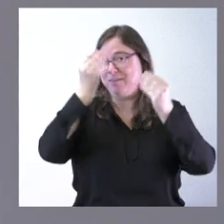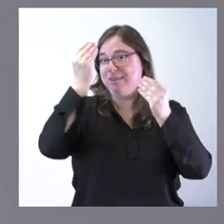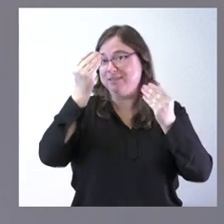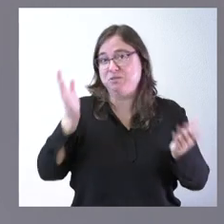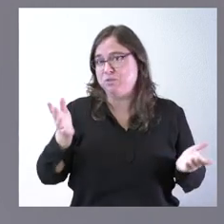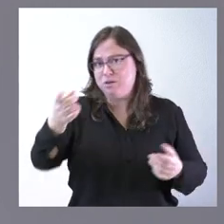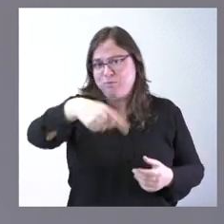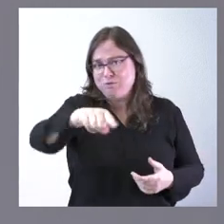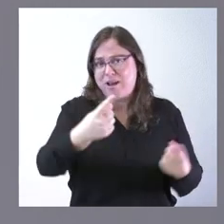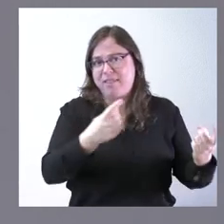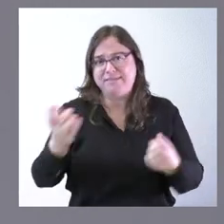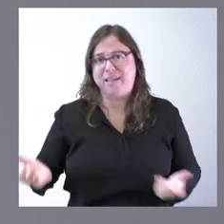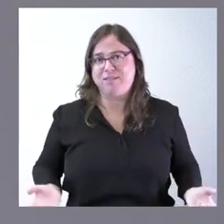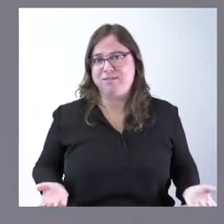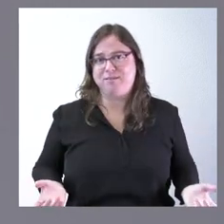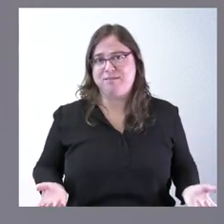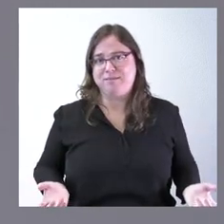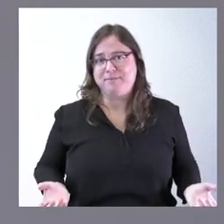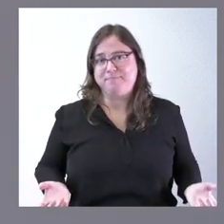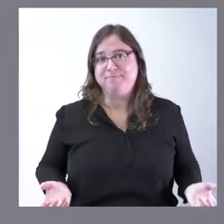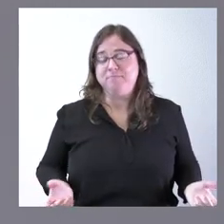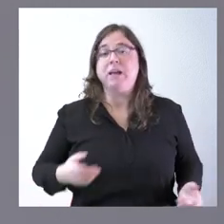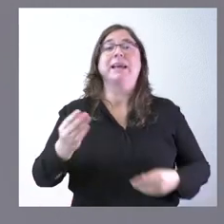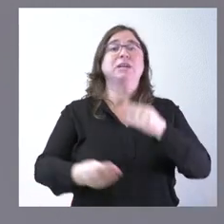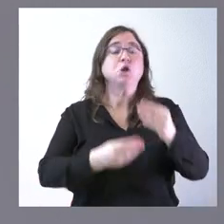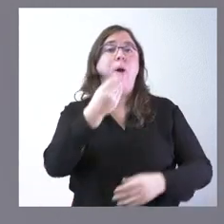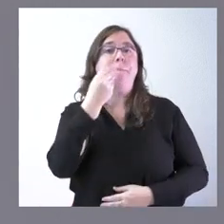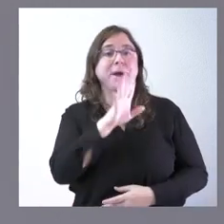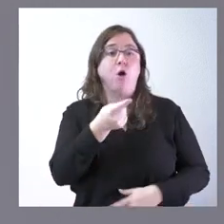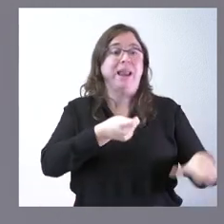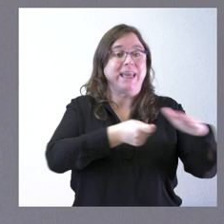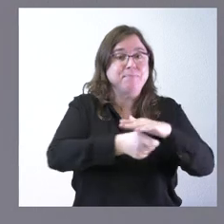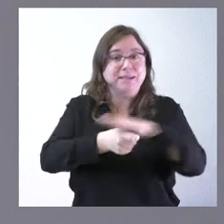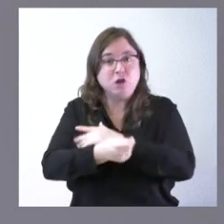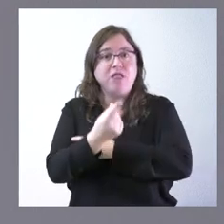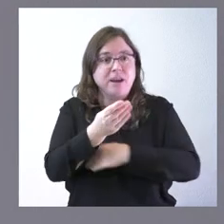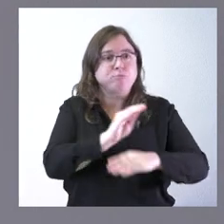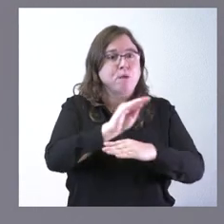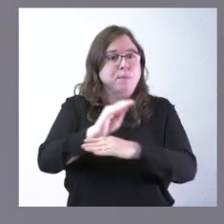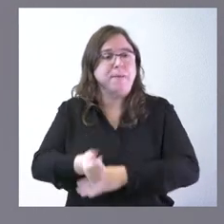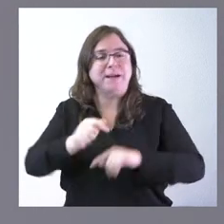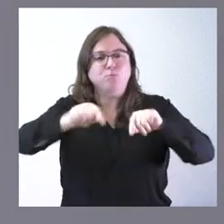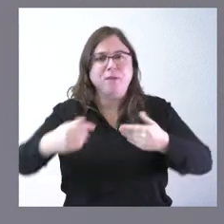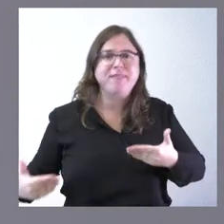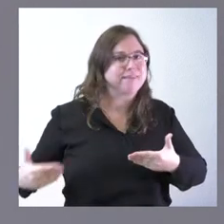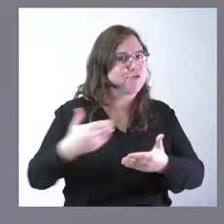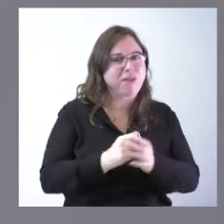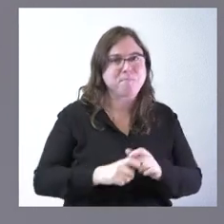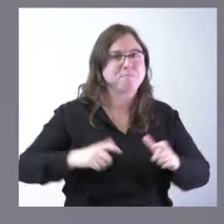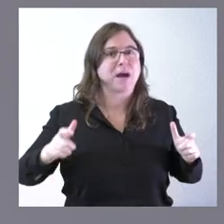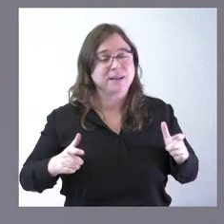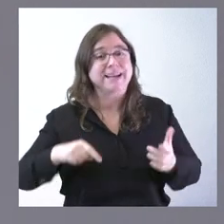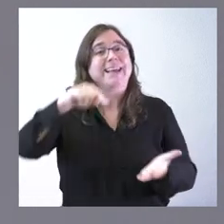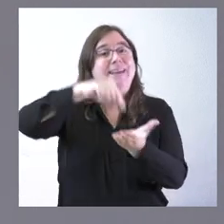ciudadanos nos demandan en este momento y es lo que hemos hecho aquí mejorar las inversiones en todas las provincias de Castilla y León y bajar